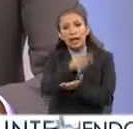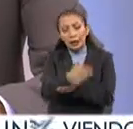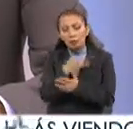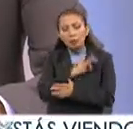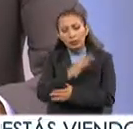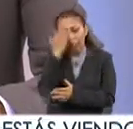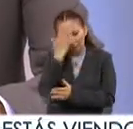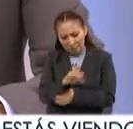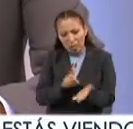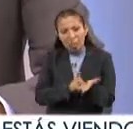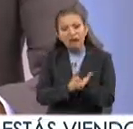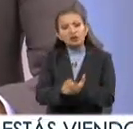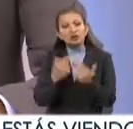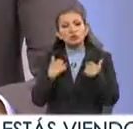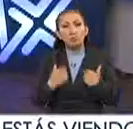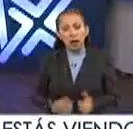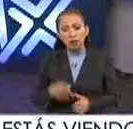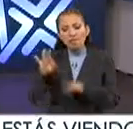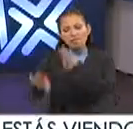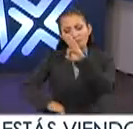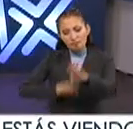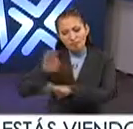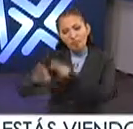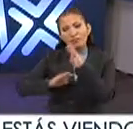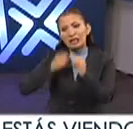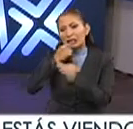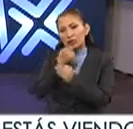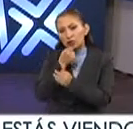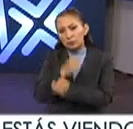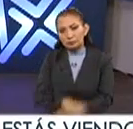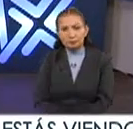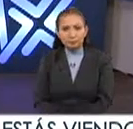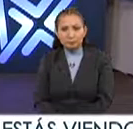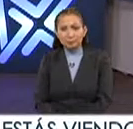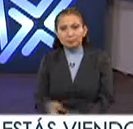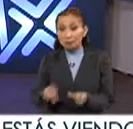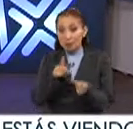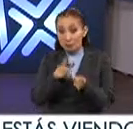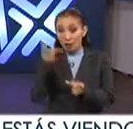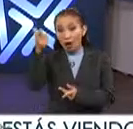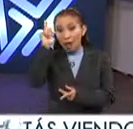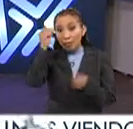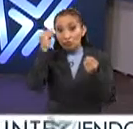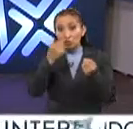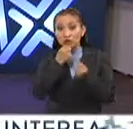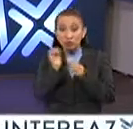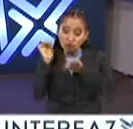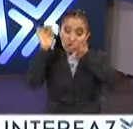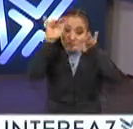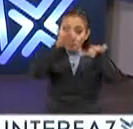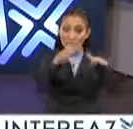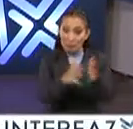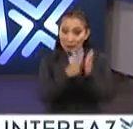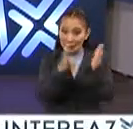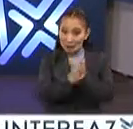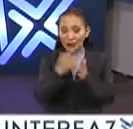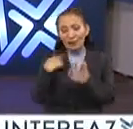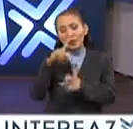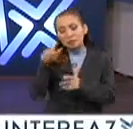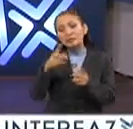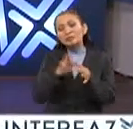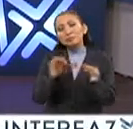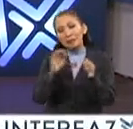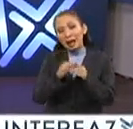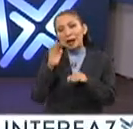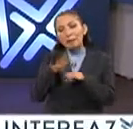estarán capacitados en derechos humanos y en el trato del interés superior del menor. Perfecto, pues esperemos que muchos niños participen y aquí seguiremos platicando de